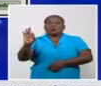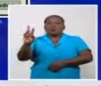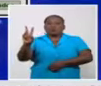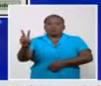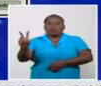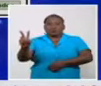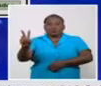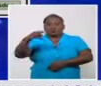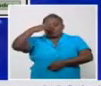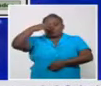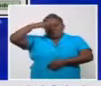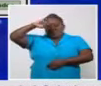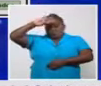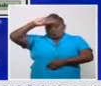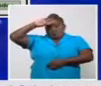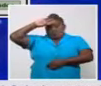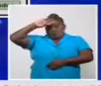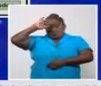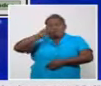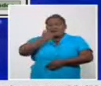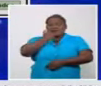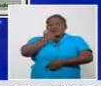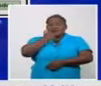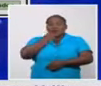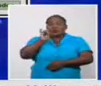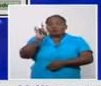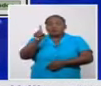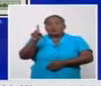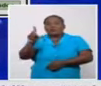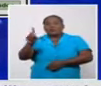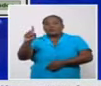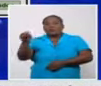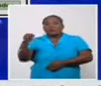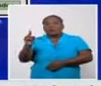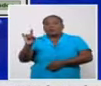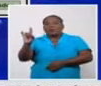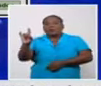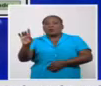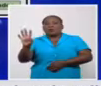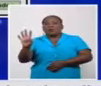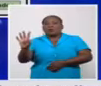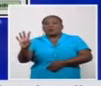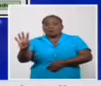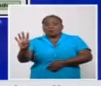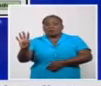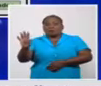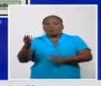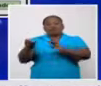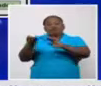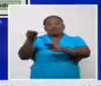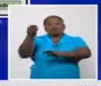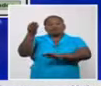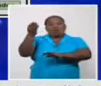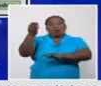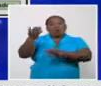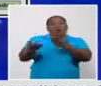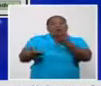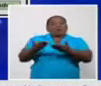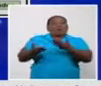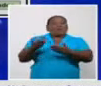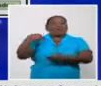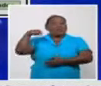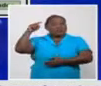91,94 superior a la del día de ayer y como se puede